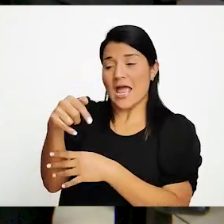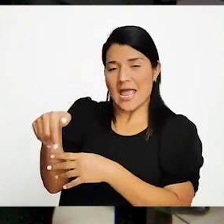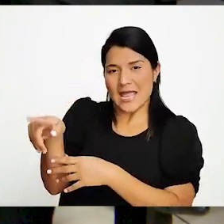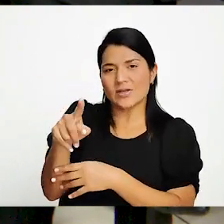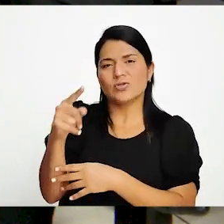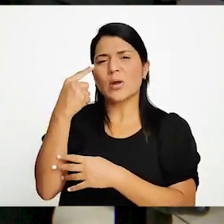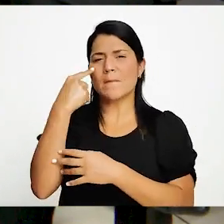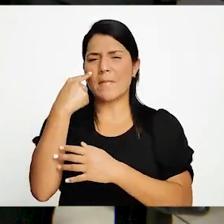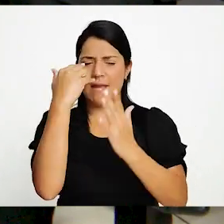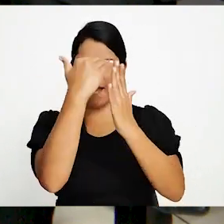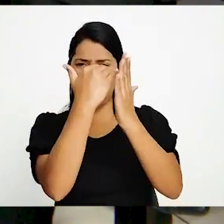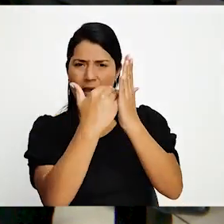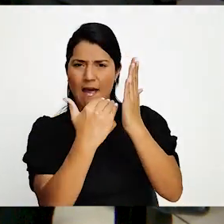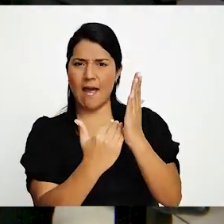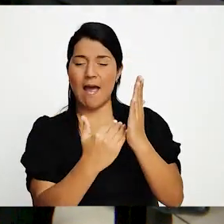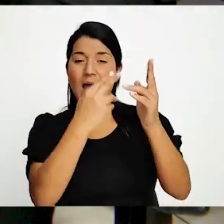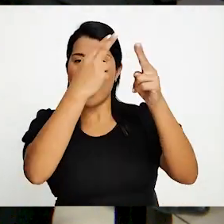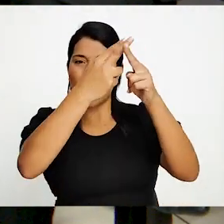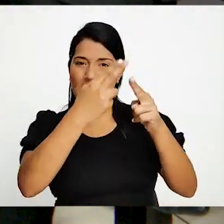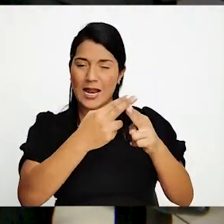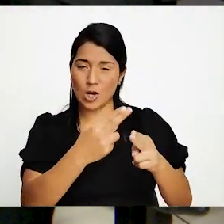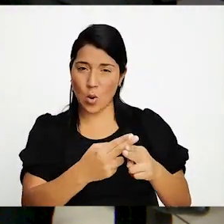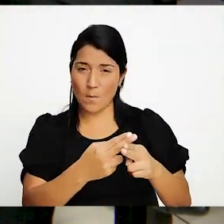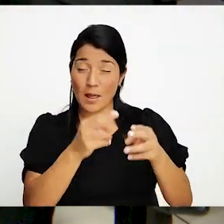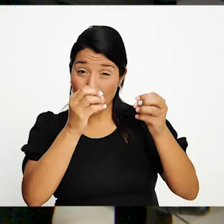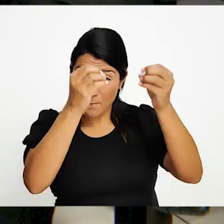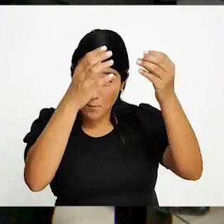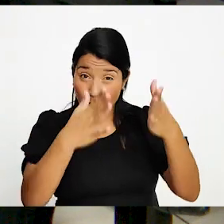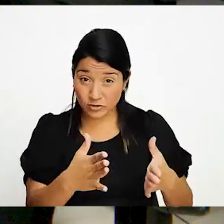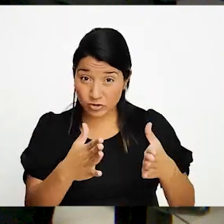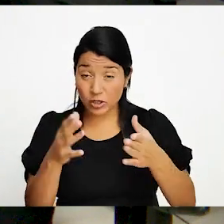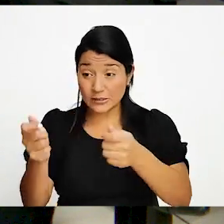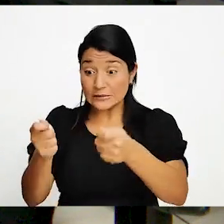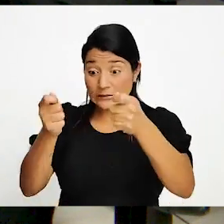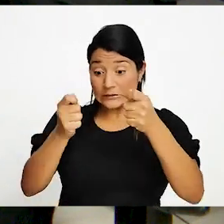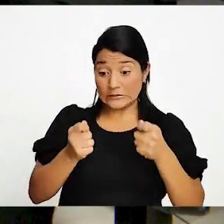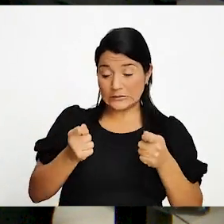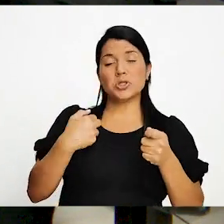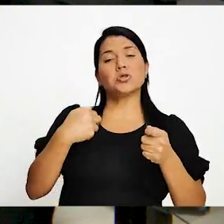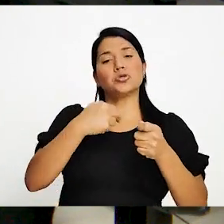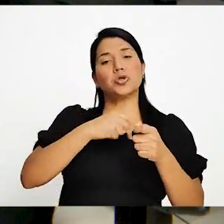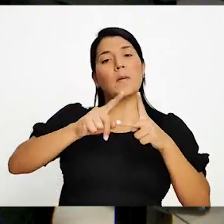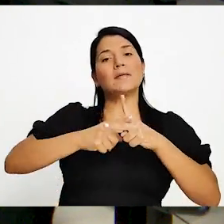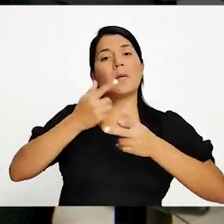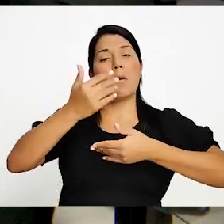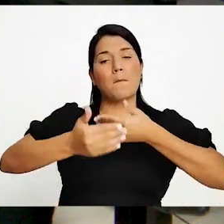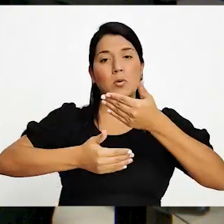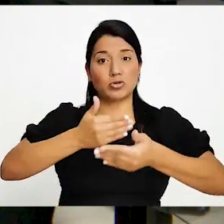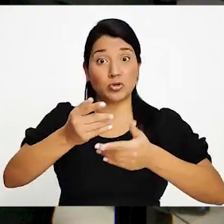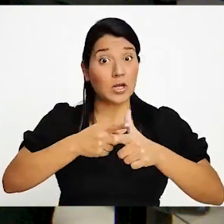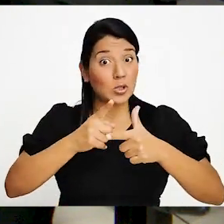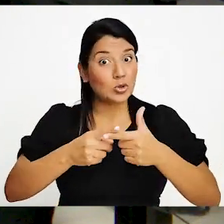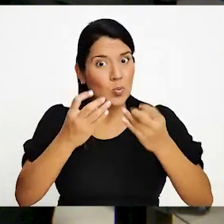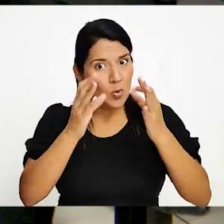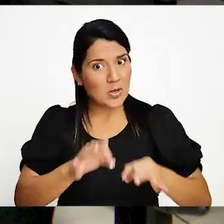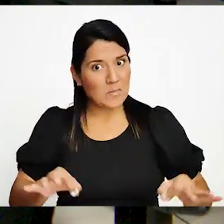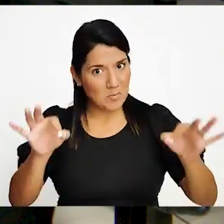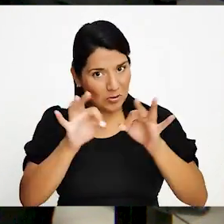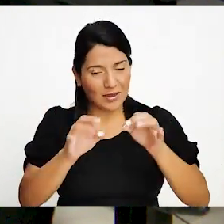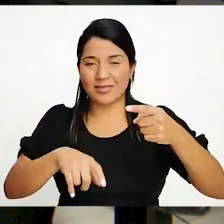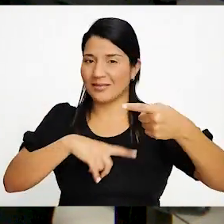nómina y entonces ellos ofrecían la nómina al Colipro y nosotros hacíamos la gestión. Entonces es importante estos dos elementos claves que son